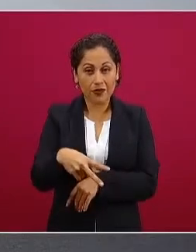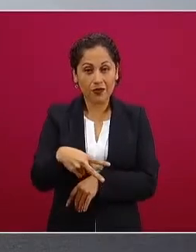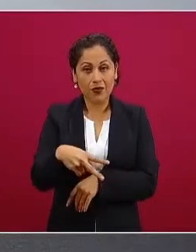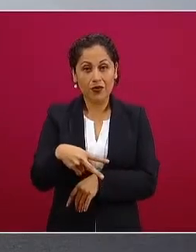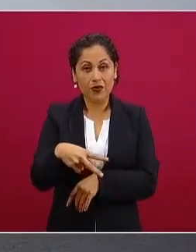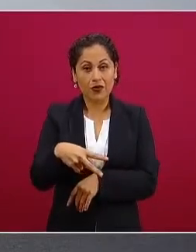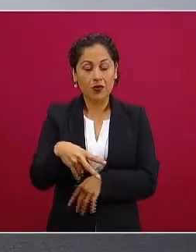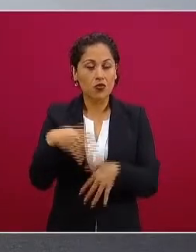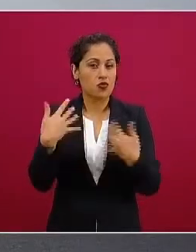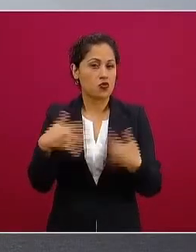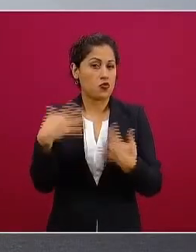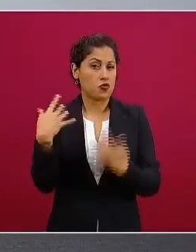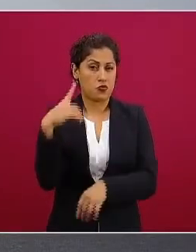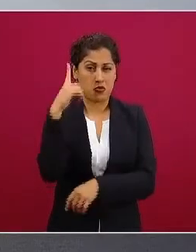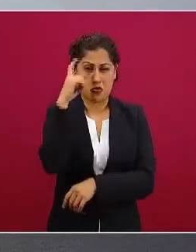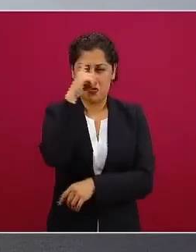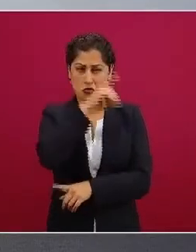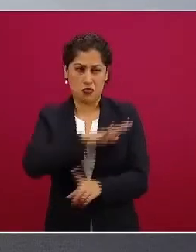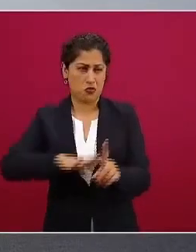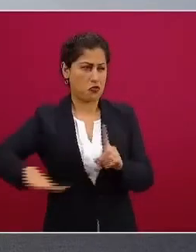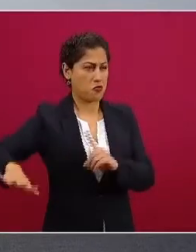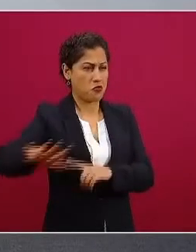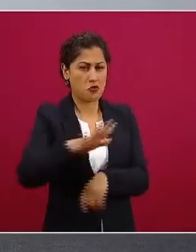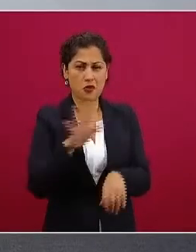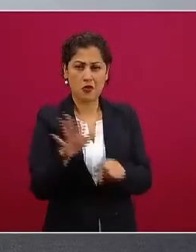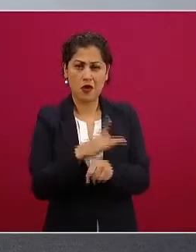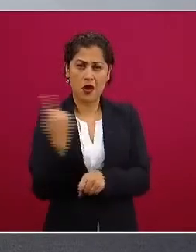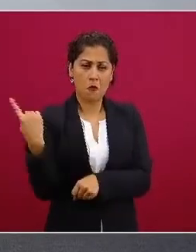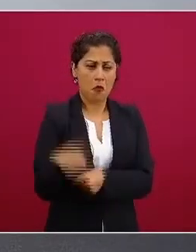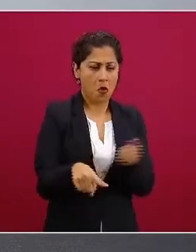difíciles del autoritarismo